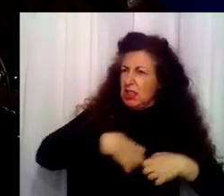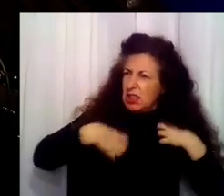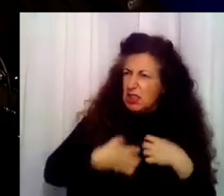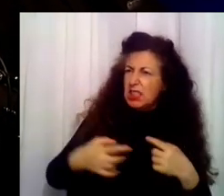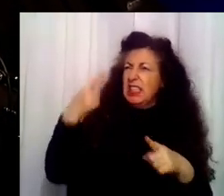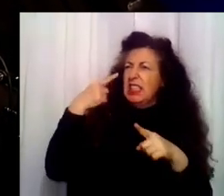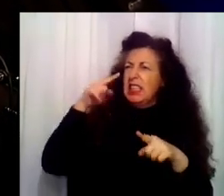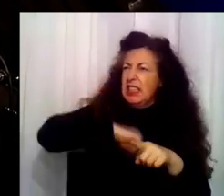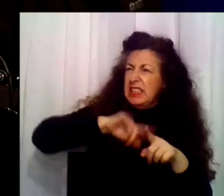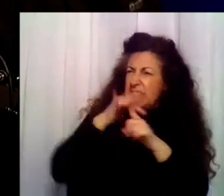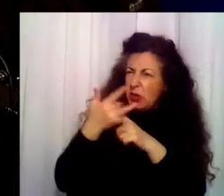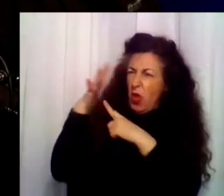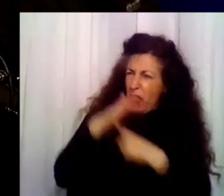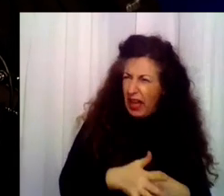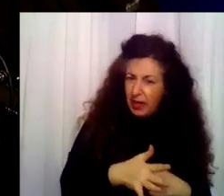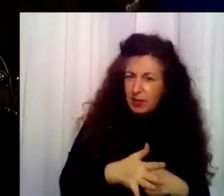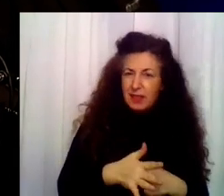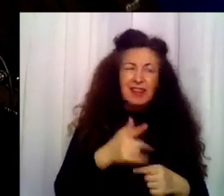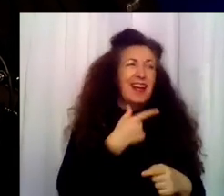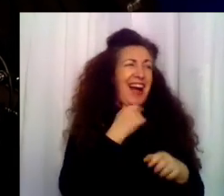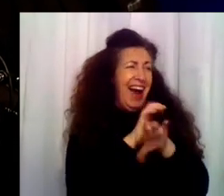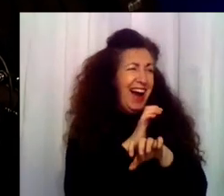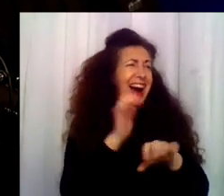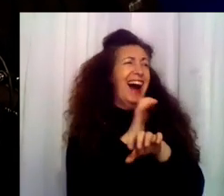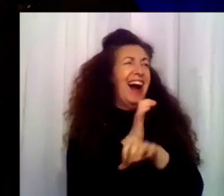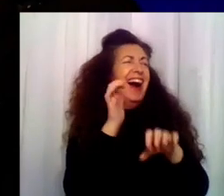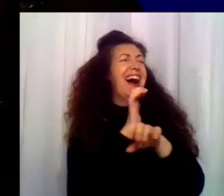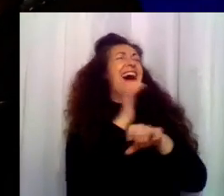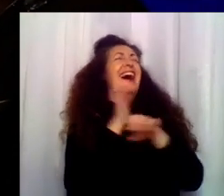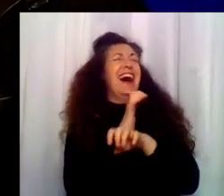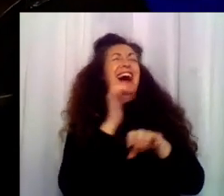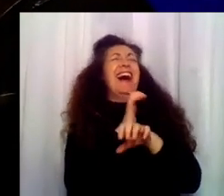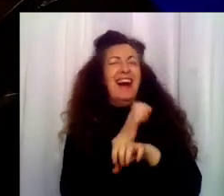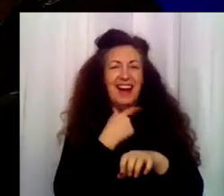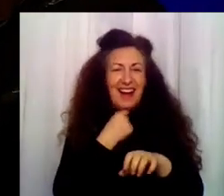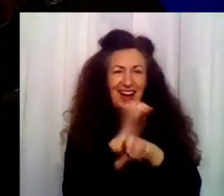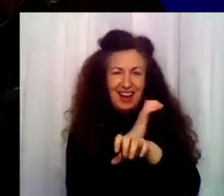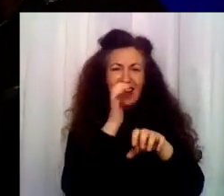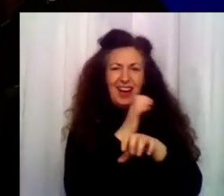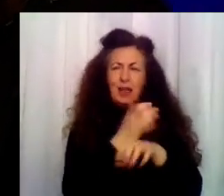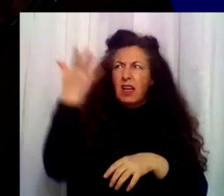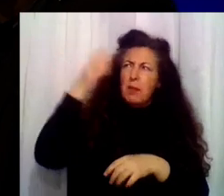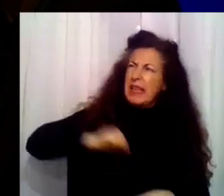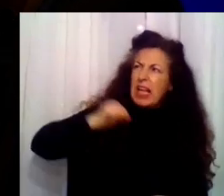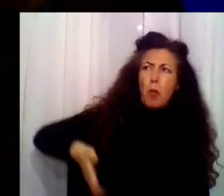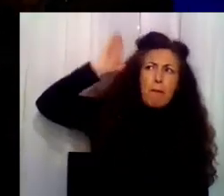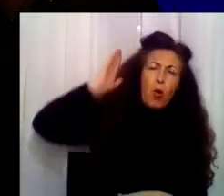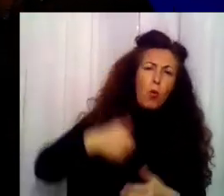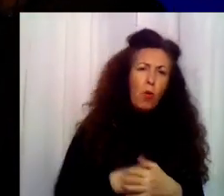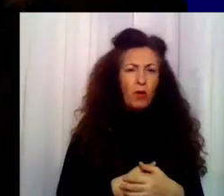degradante... Si yo... Si yo te dijera que... Si yo te dijera que... Vete a tomar por culo.